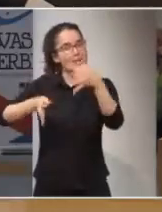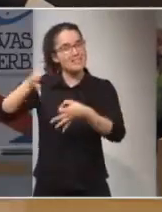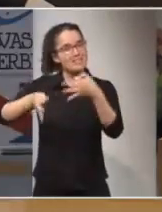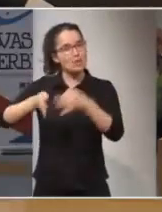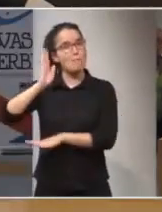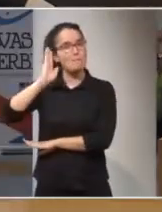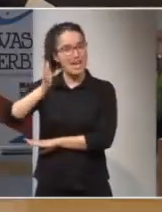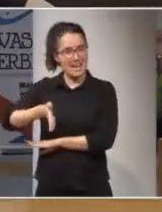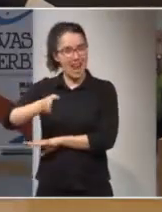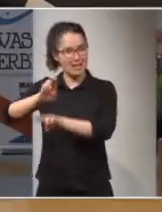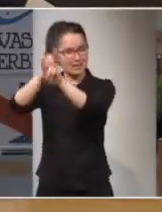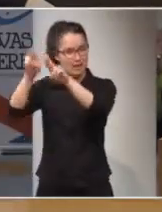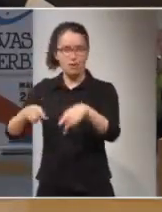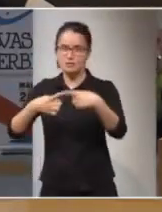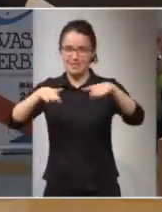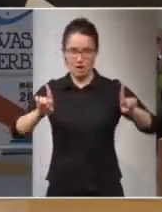penal internacional.